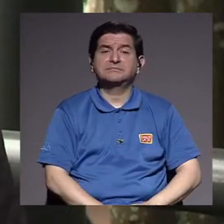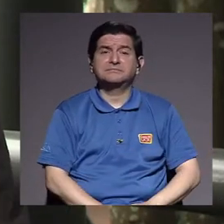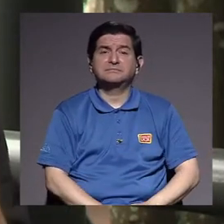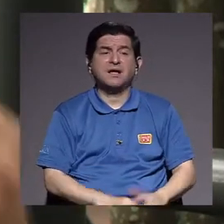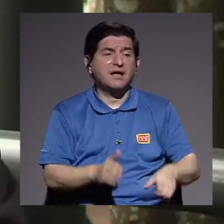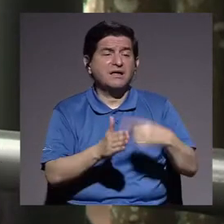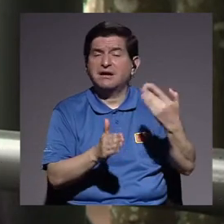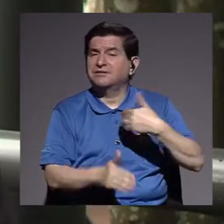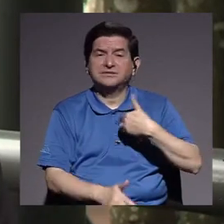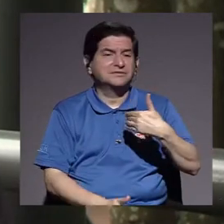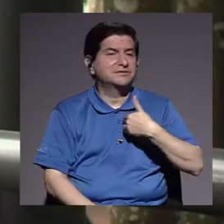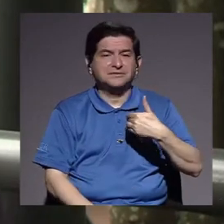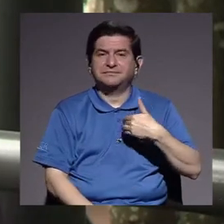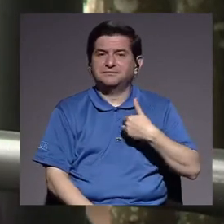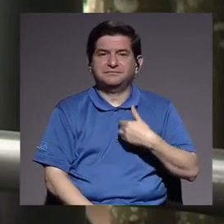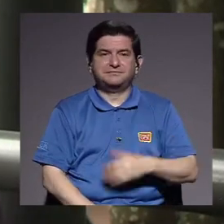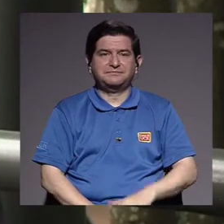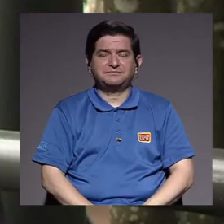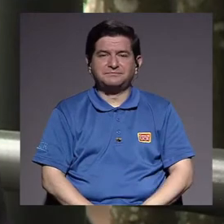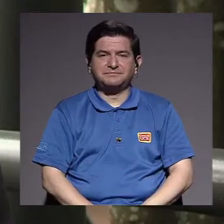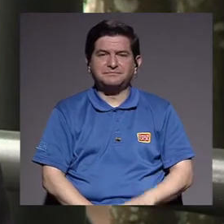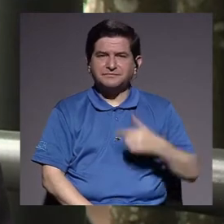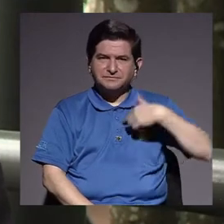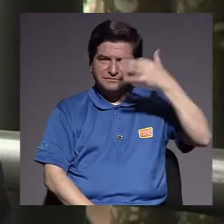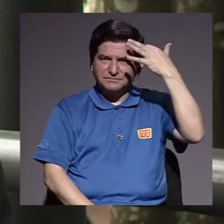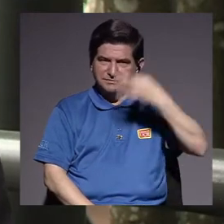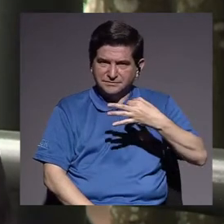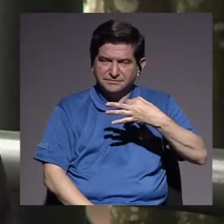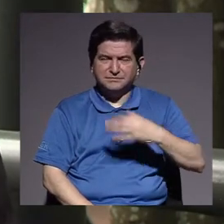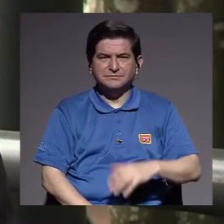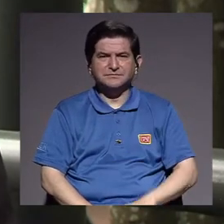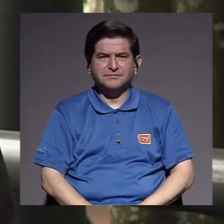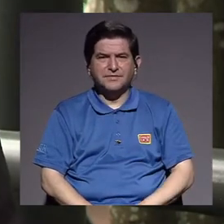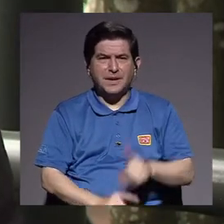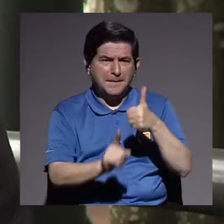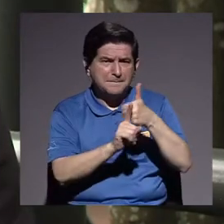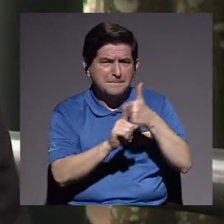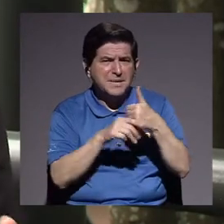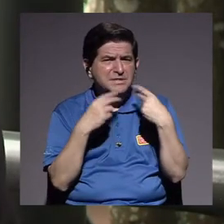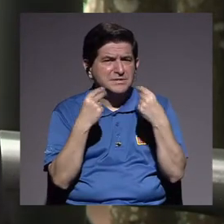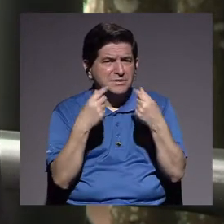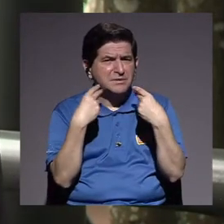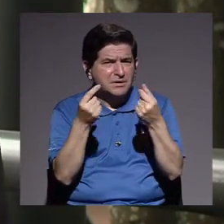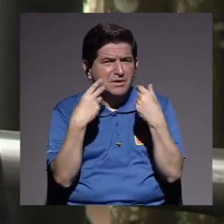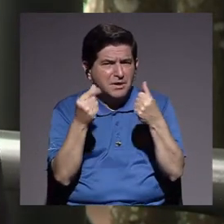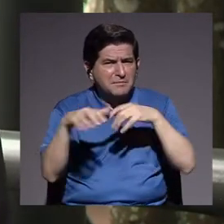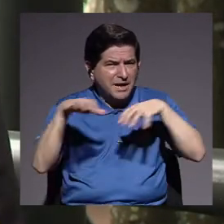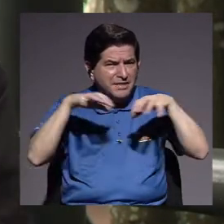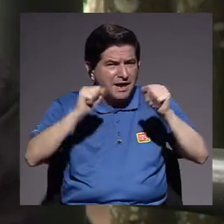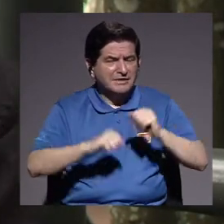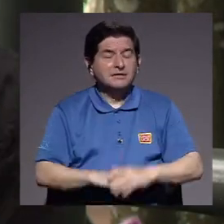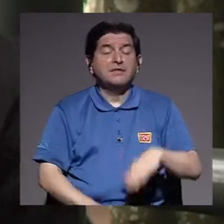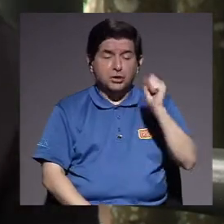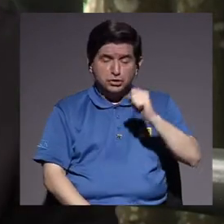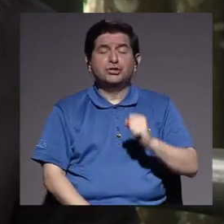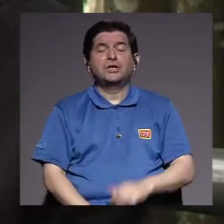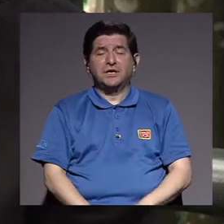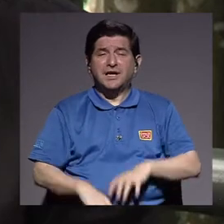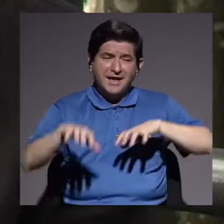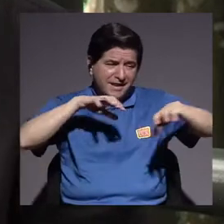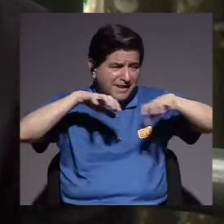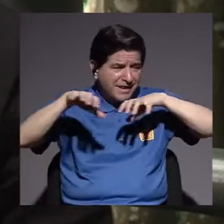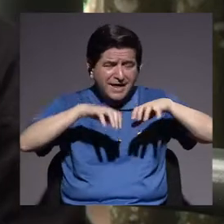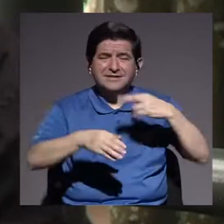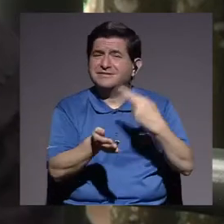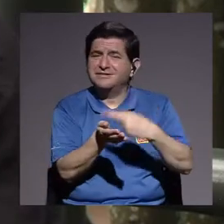Y muchas veces no las tenemos, digamos, creo que... Por el mismo corre-corre, de pronto que tenemos, ¿no? Por la dinámica, porque